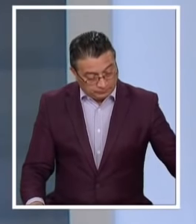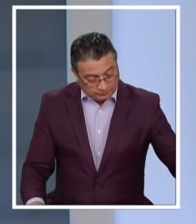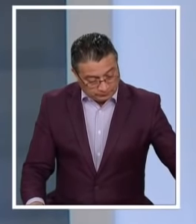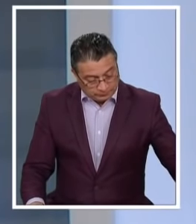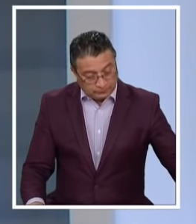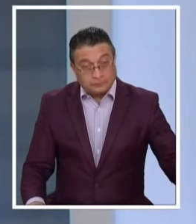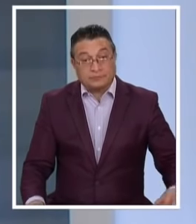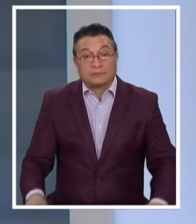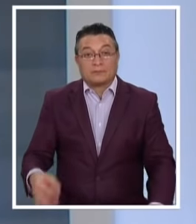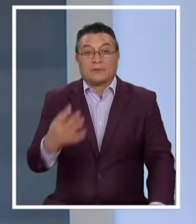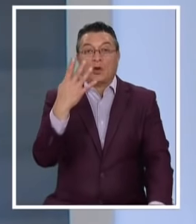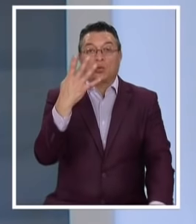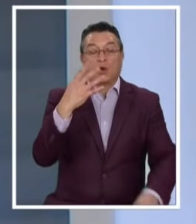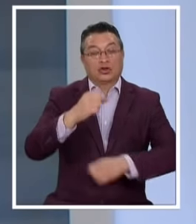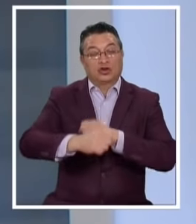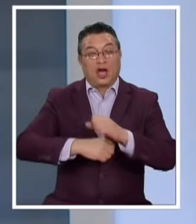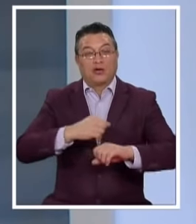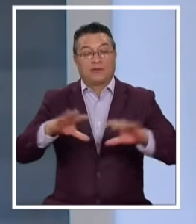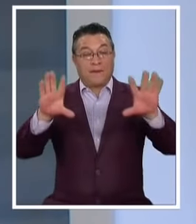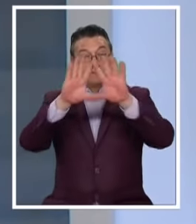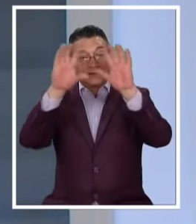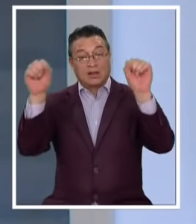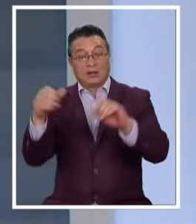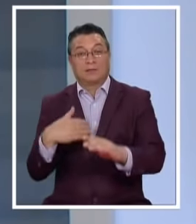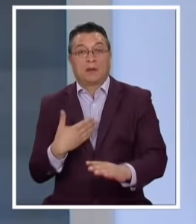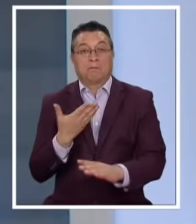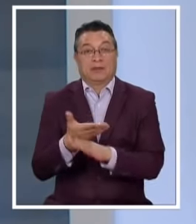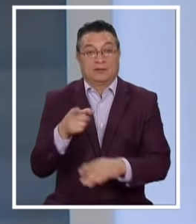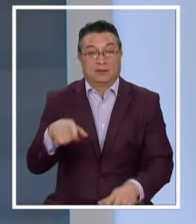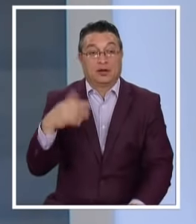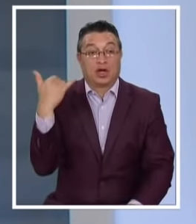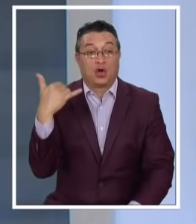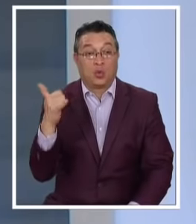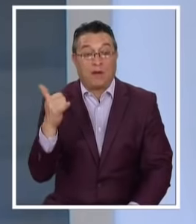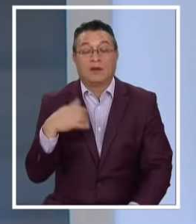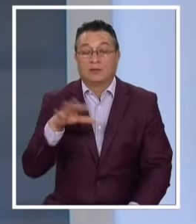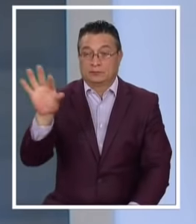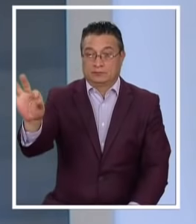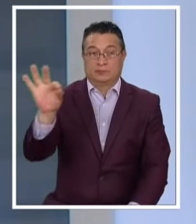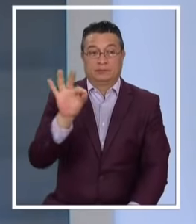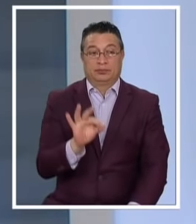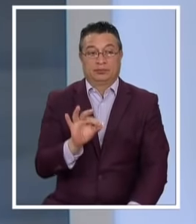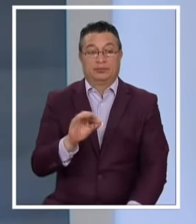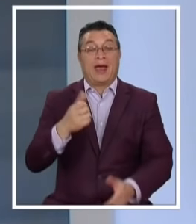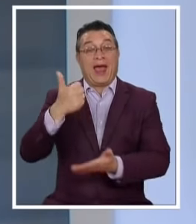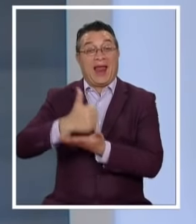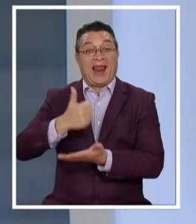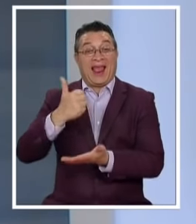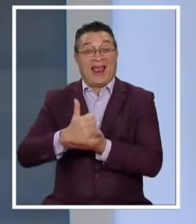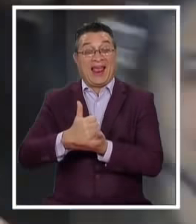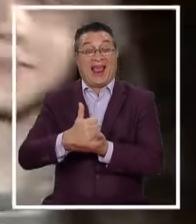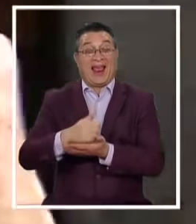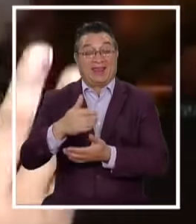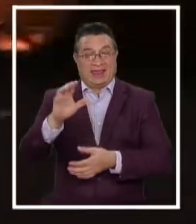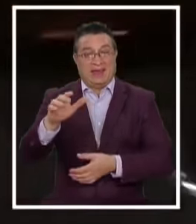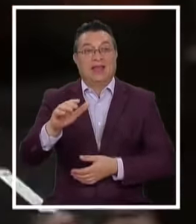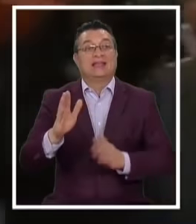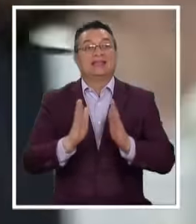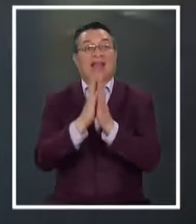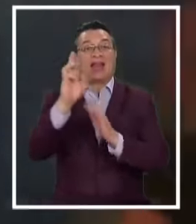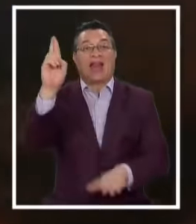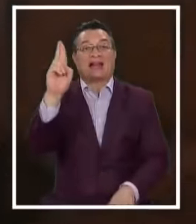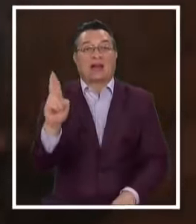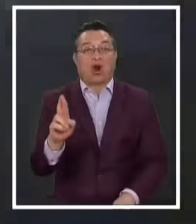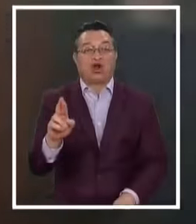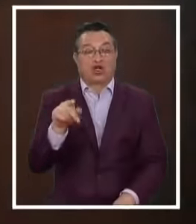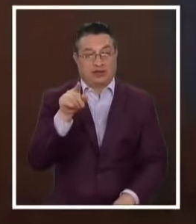Tras cuatro años La Fiscalía solicitó Este jueves La formalización Del alcalde de San Ramón Miguel Ángel Aguilera El